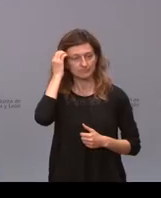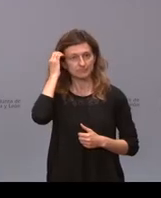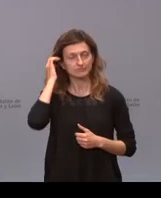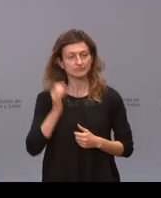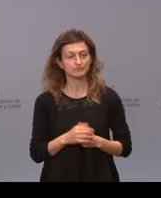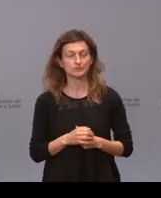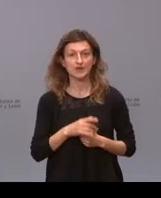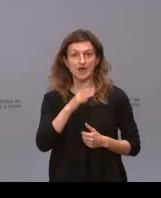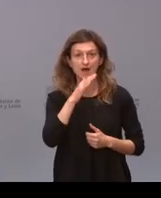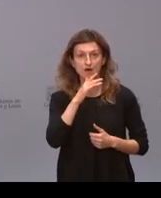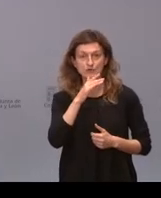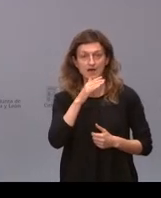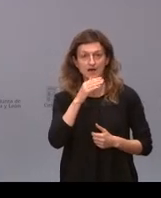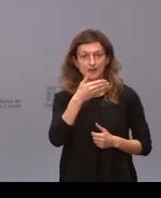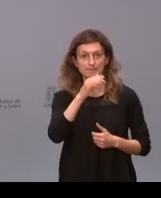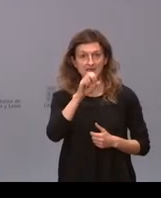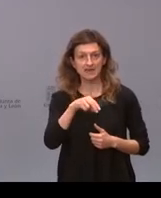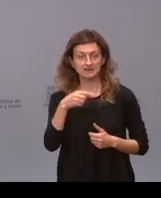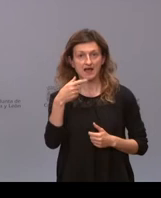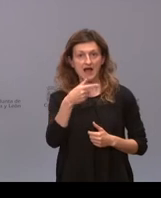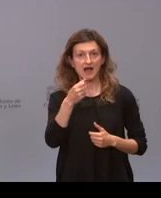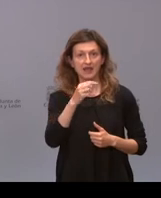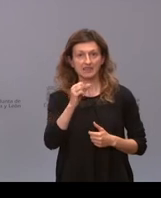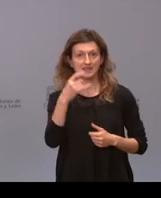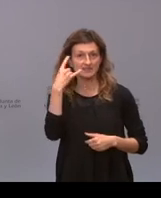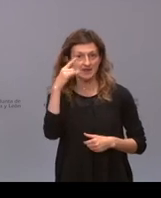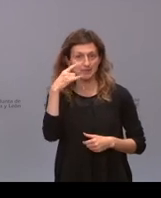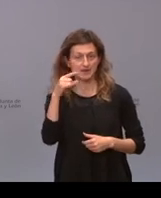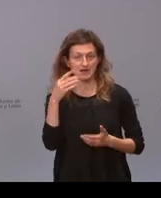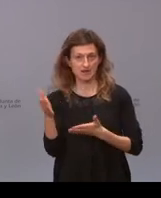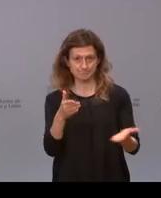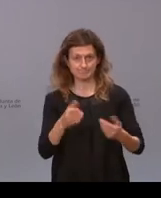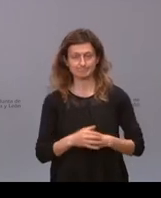saludamos ya a Belén Hernández de la Gaceta de Salamanca Belén adelante